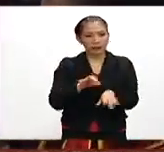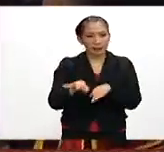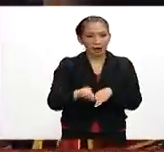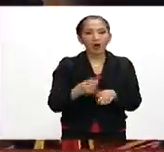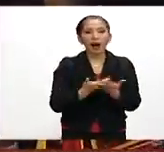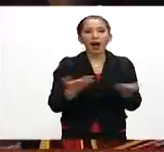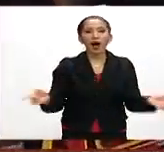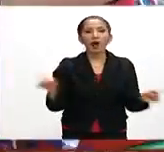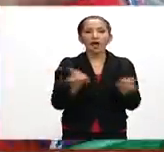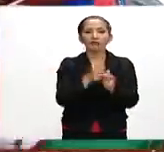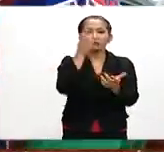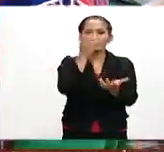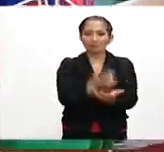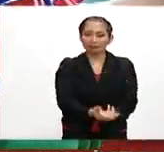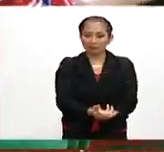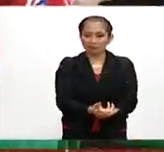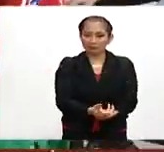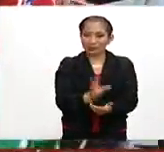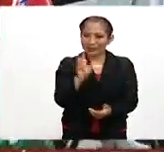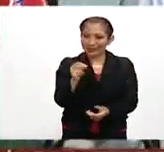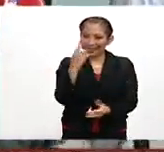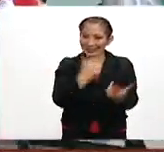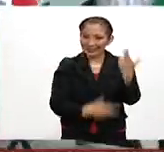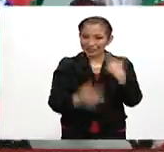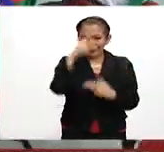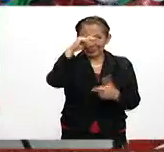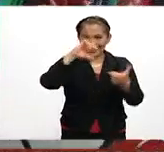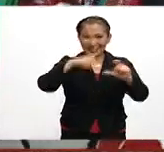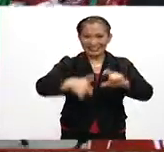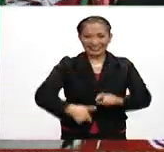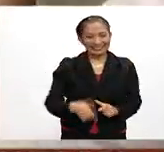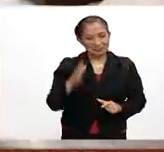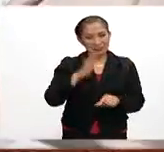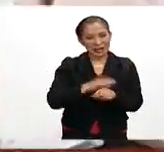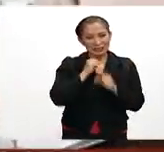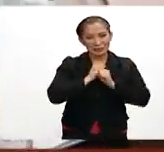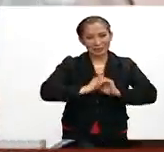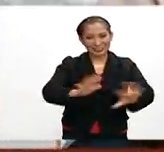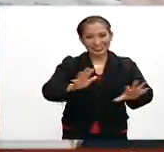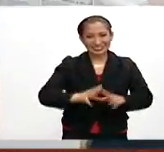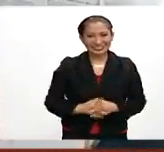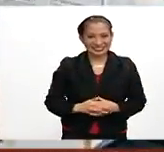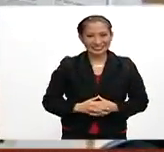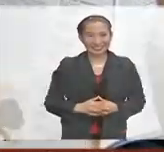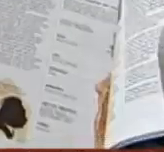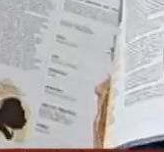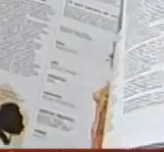Vamos a hacer una primera breve pausa, pero no se vayan. Esto es México al Día y tenemos mucha más información.